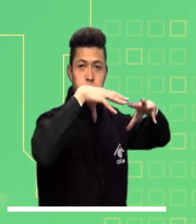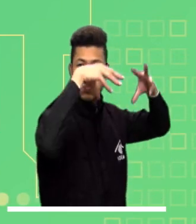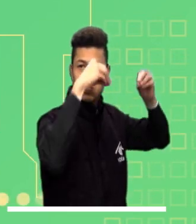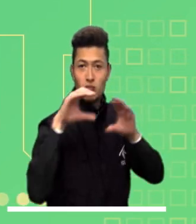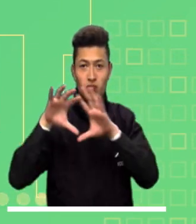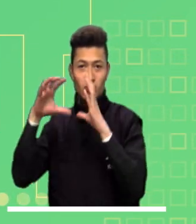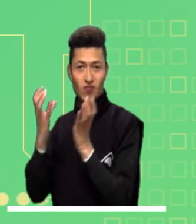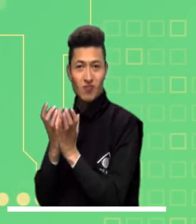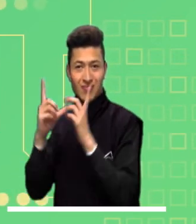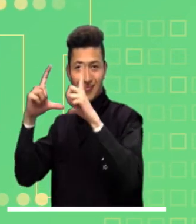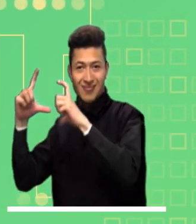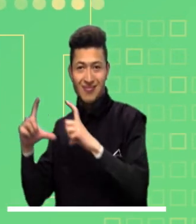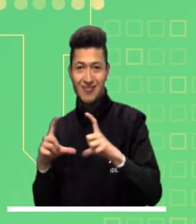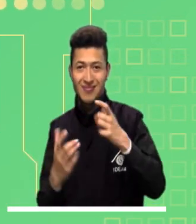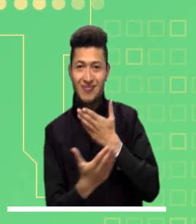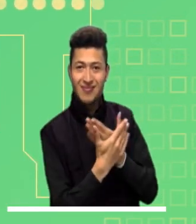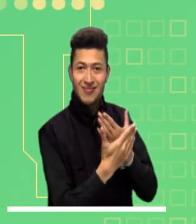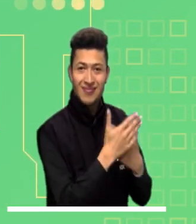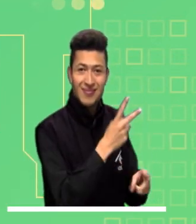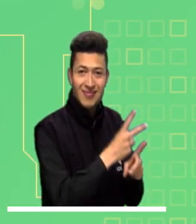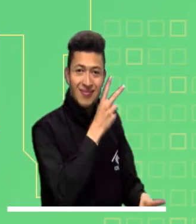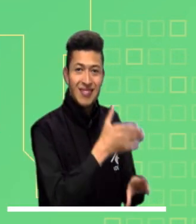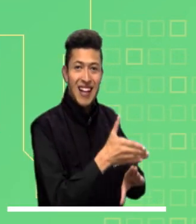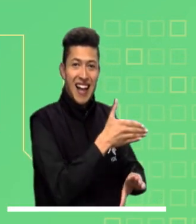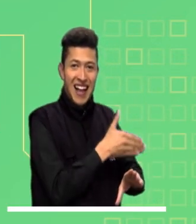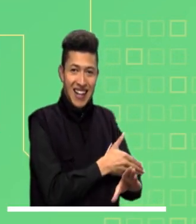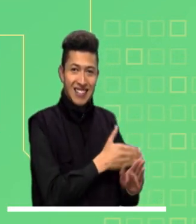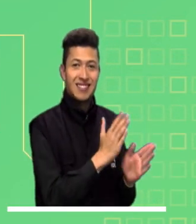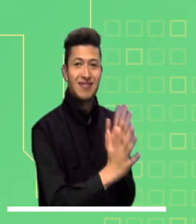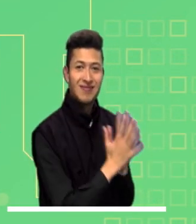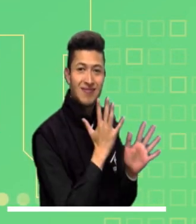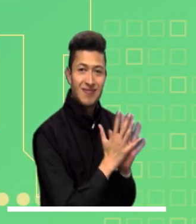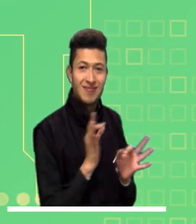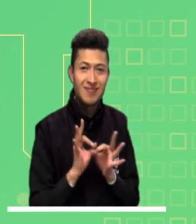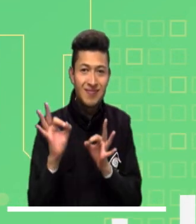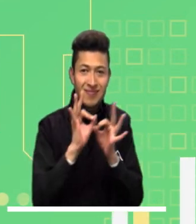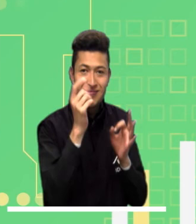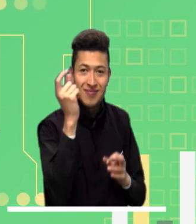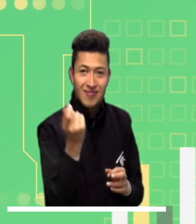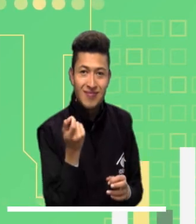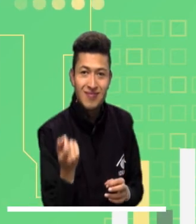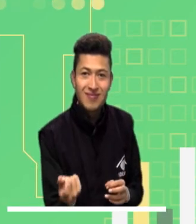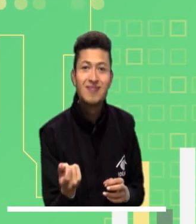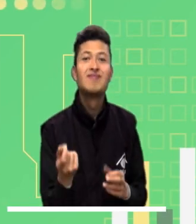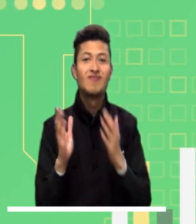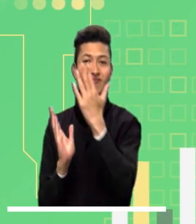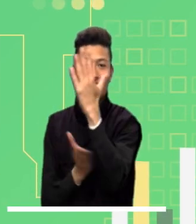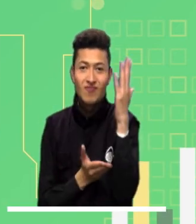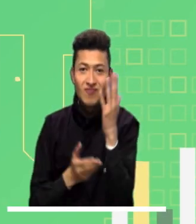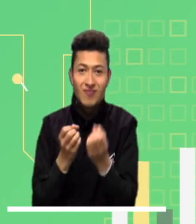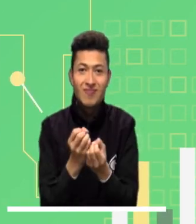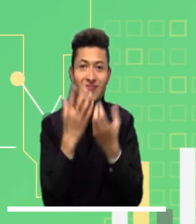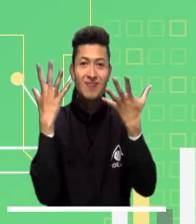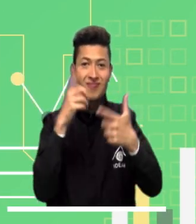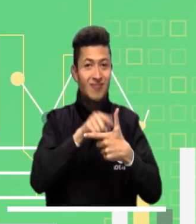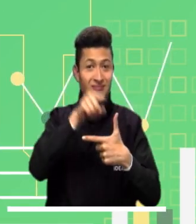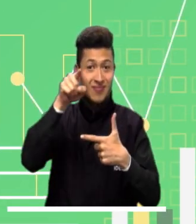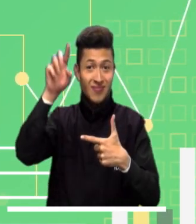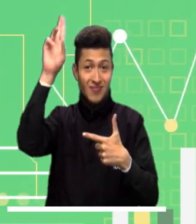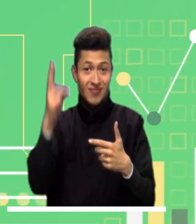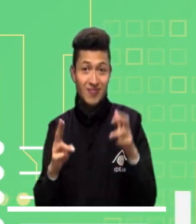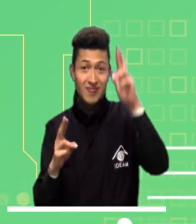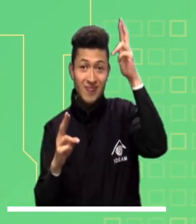estado del tiempo, las imágenes satelitales y conozca las principales alertas tempranas. Información detallada a nivel